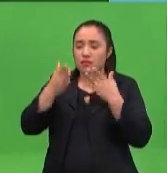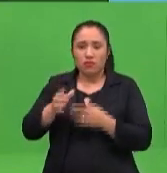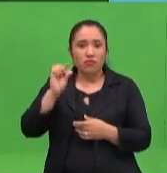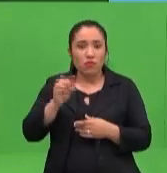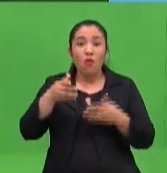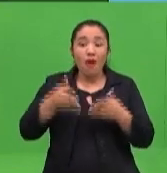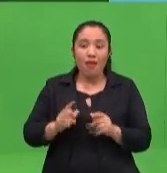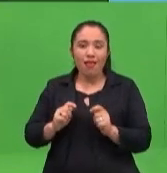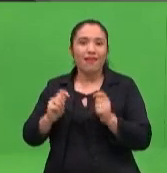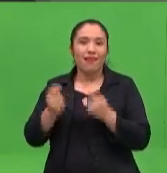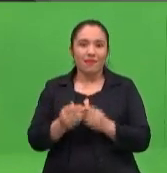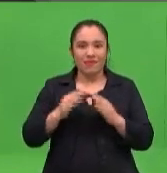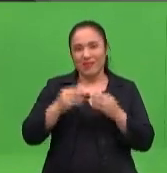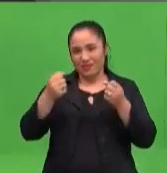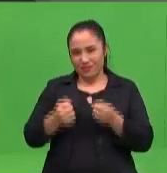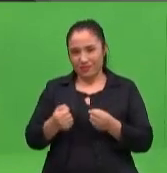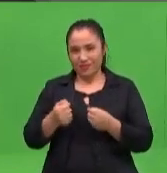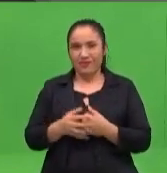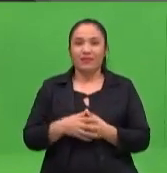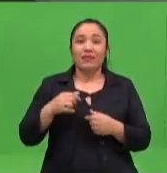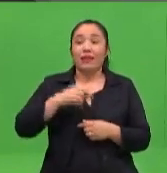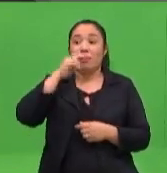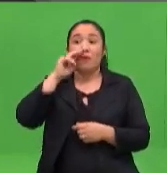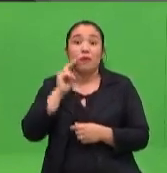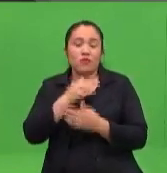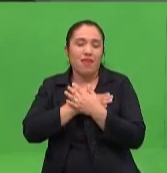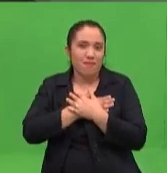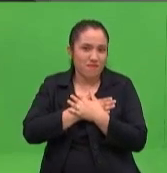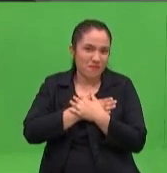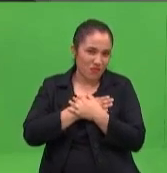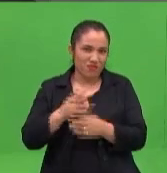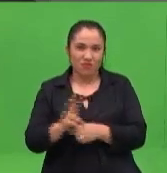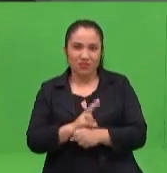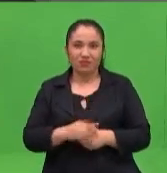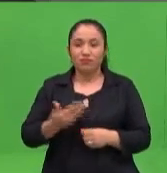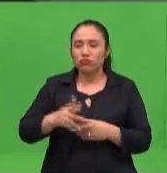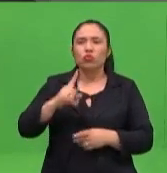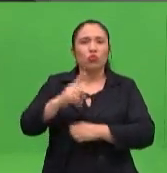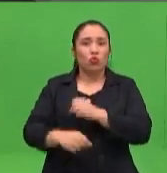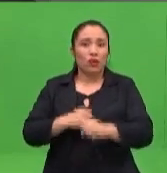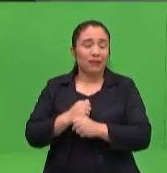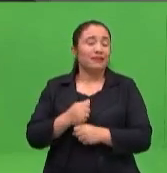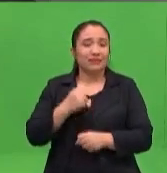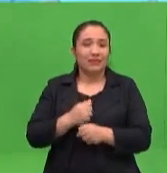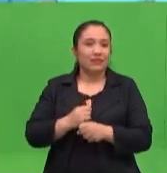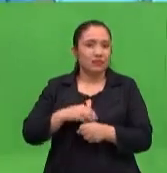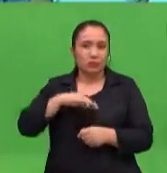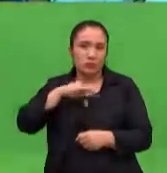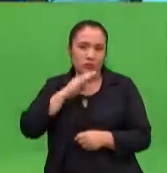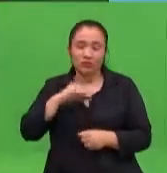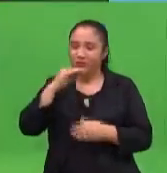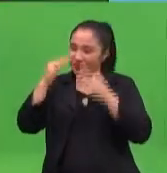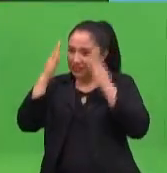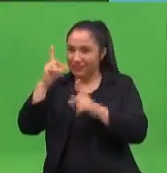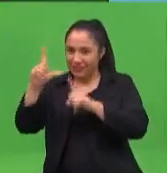hábitos. Educarlos con amor. Nos queda todo un año de oportunidad para seguir machacando todo eso. Muchas gracias, licenciada. Bueno,